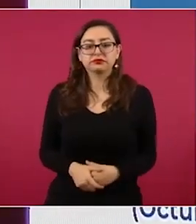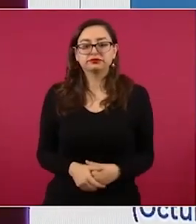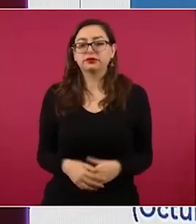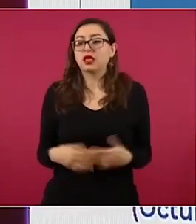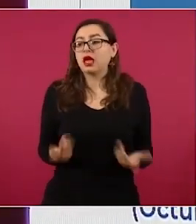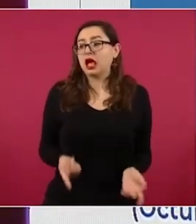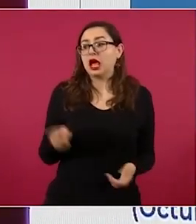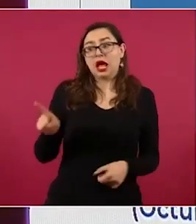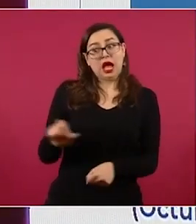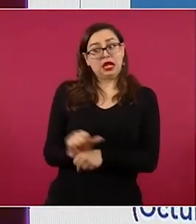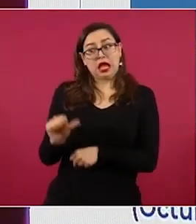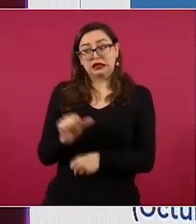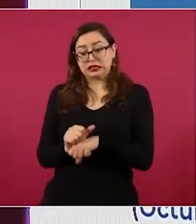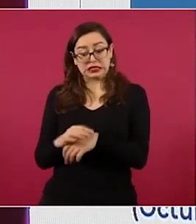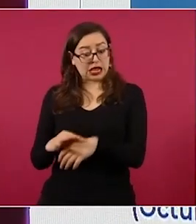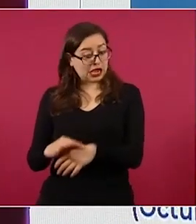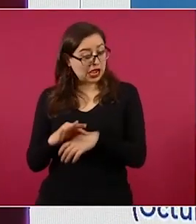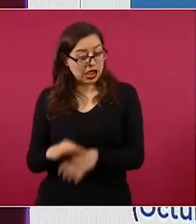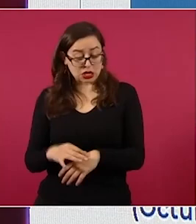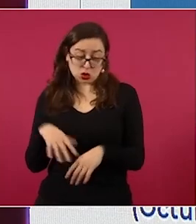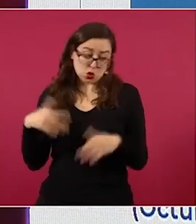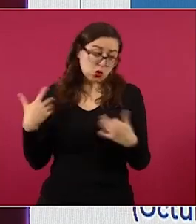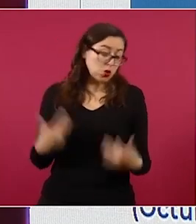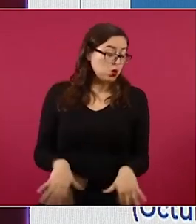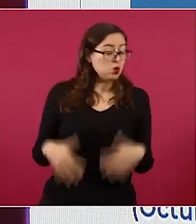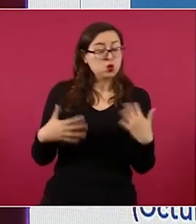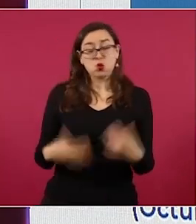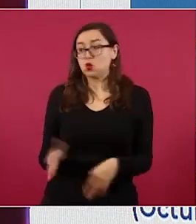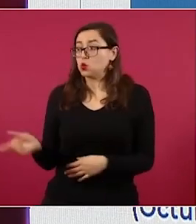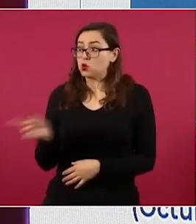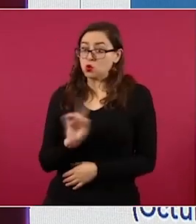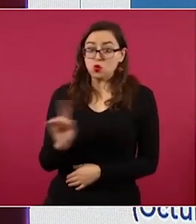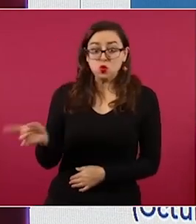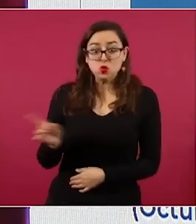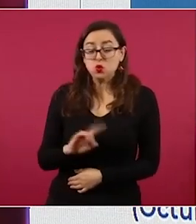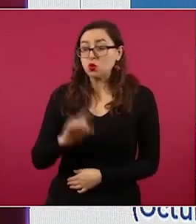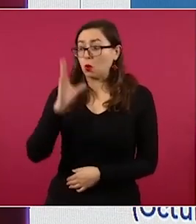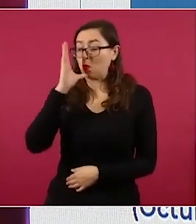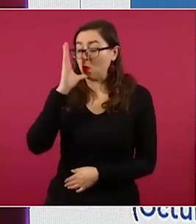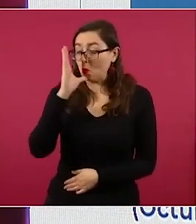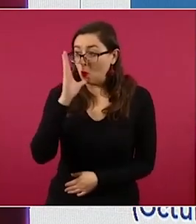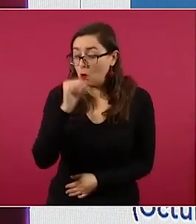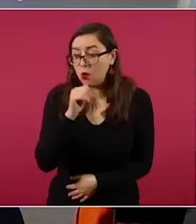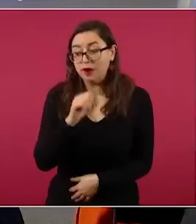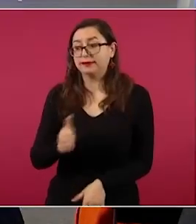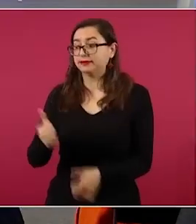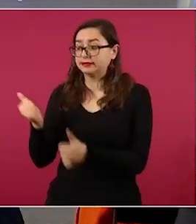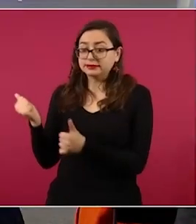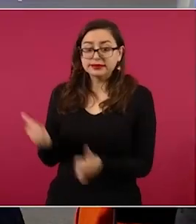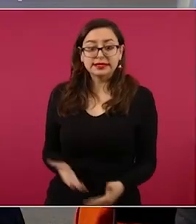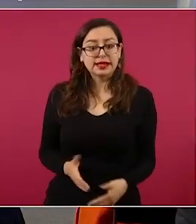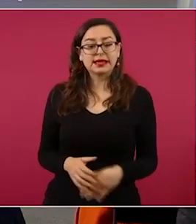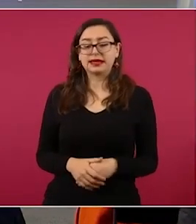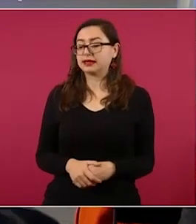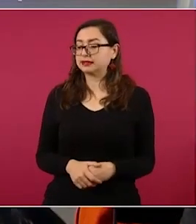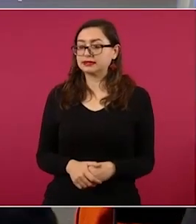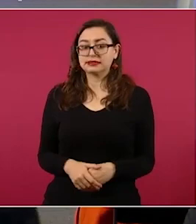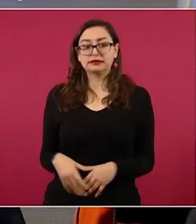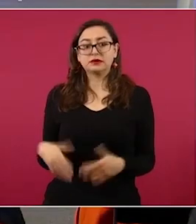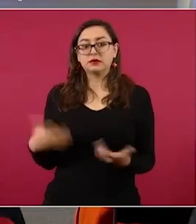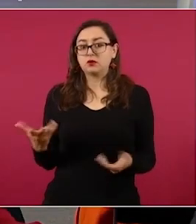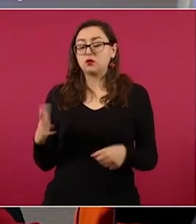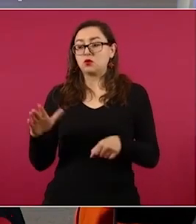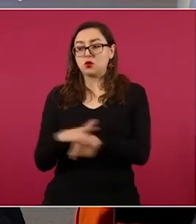Argentina porque se